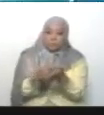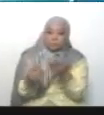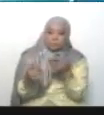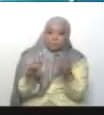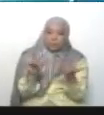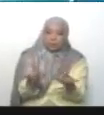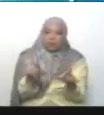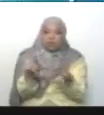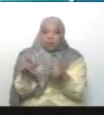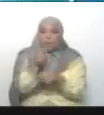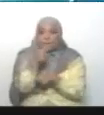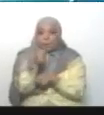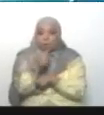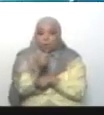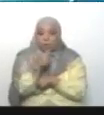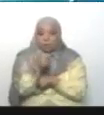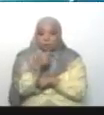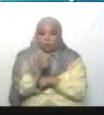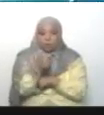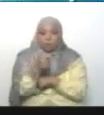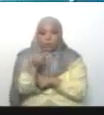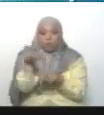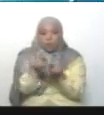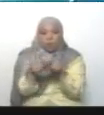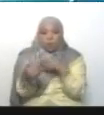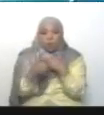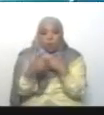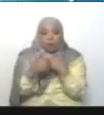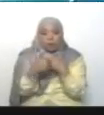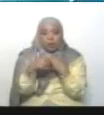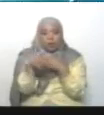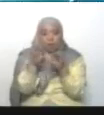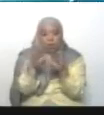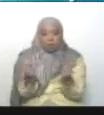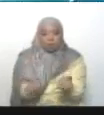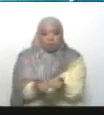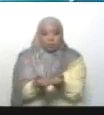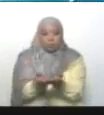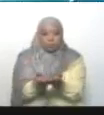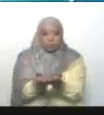efecto ya tenían los periodistas, mercenarios, contratados aquí en el mundo.